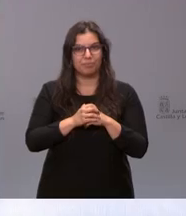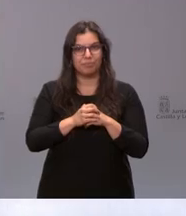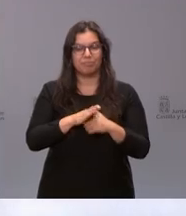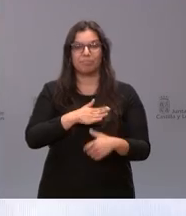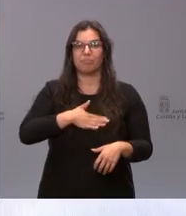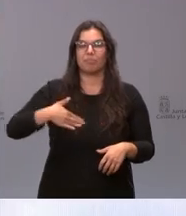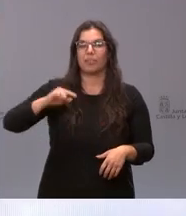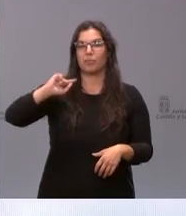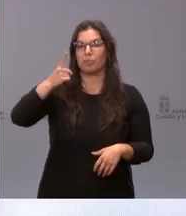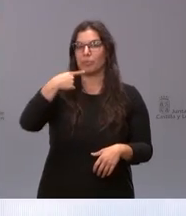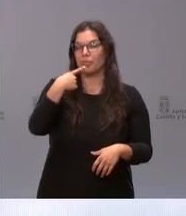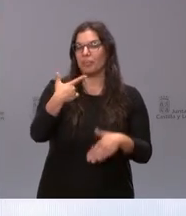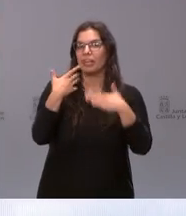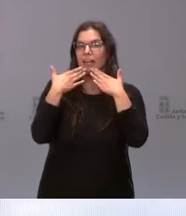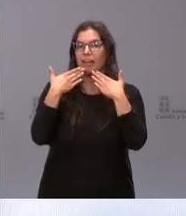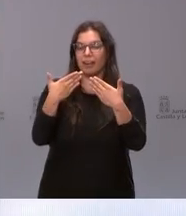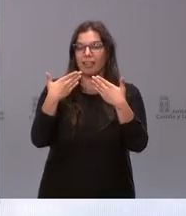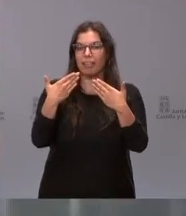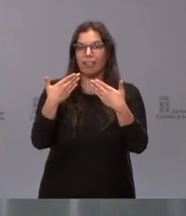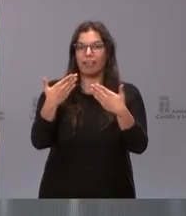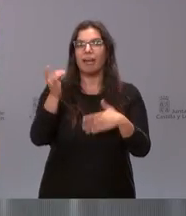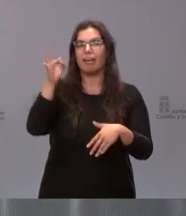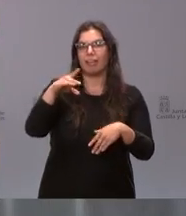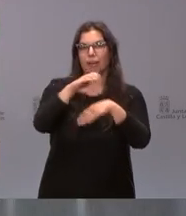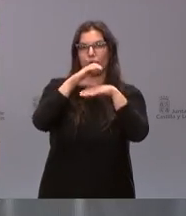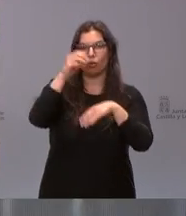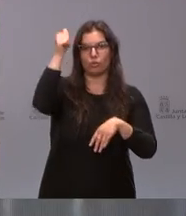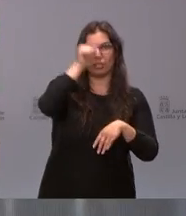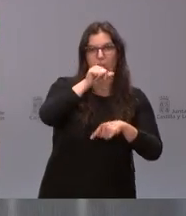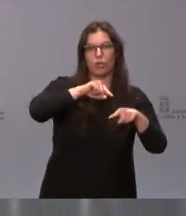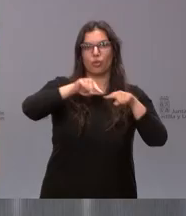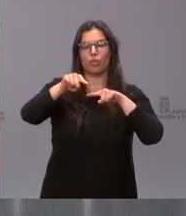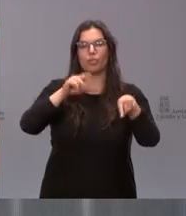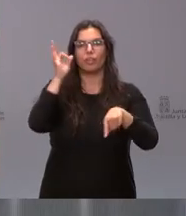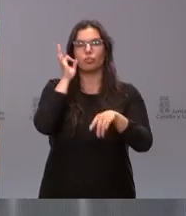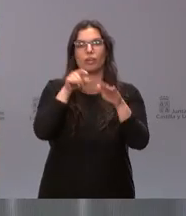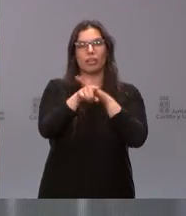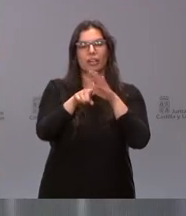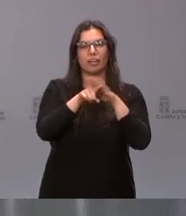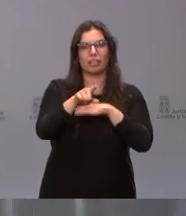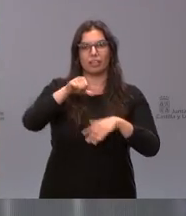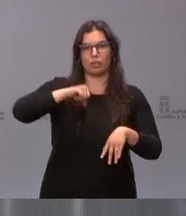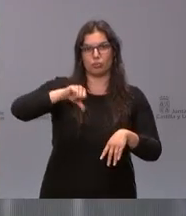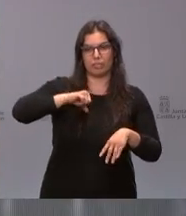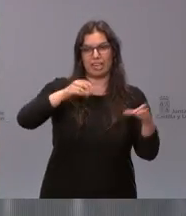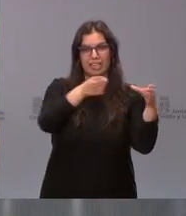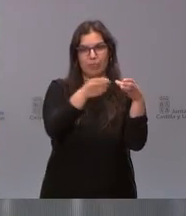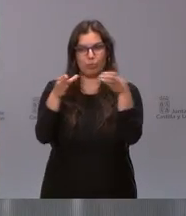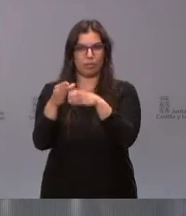empezar agradeciendo al consejero a la directora gerente del hospital y a todos sus equipos